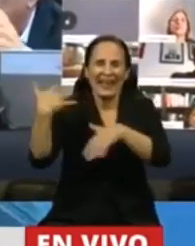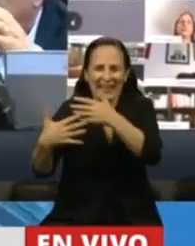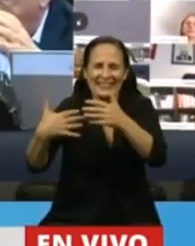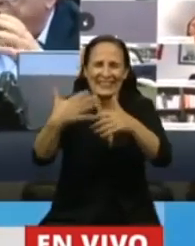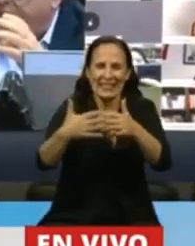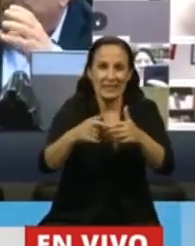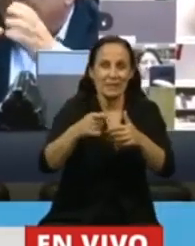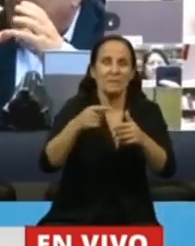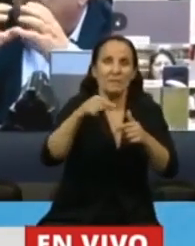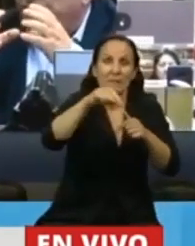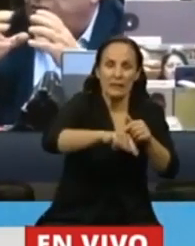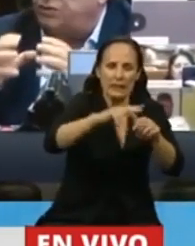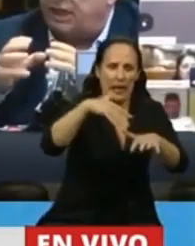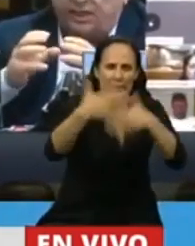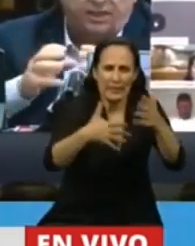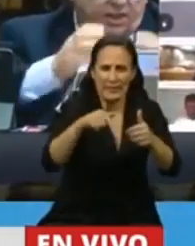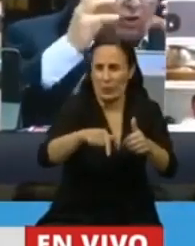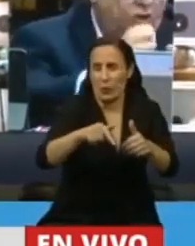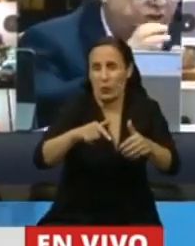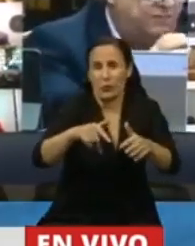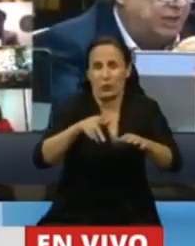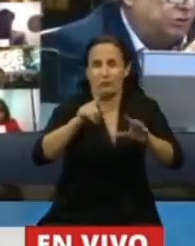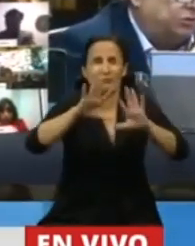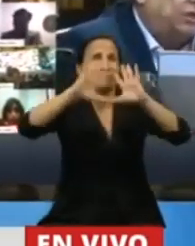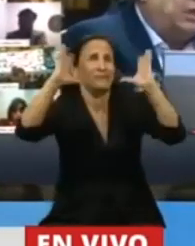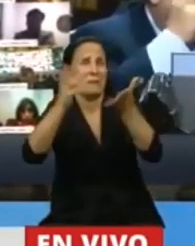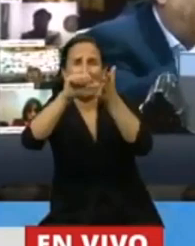juntas. Conocimiento, efecto global,